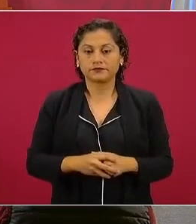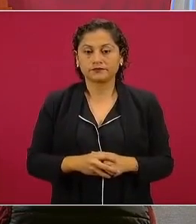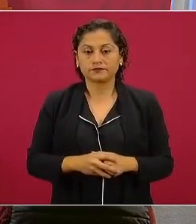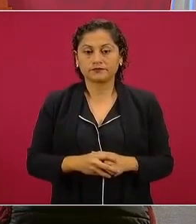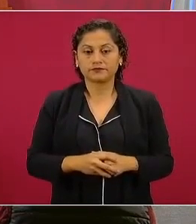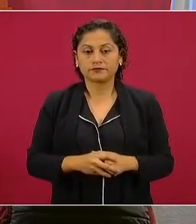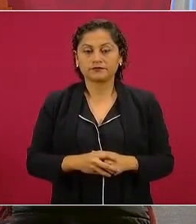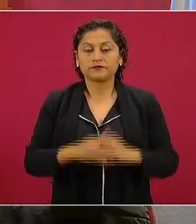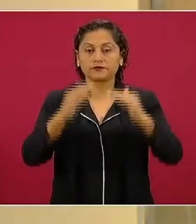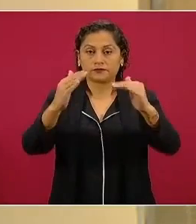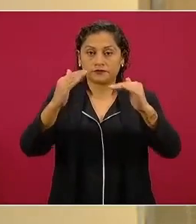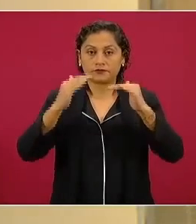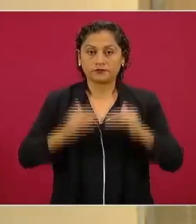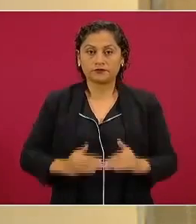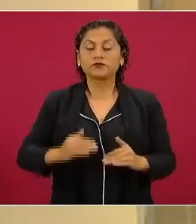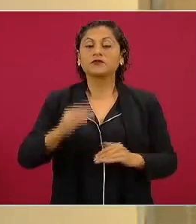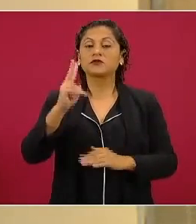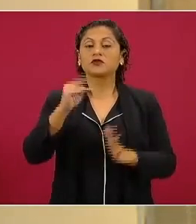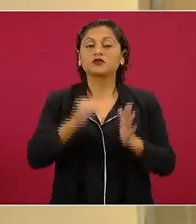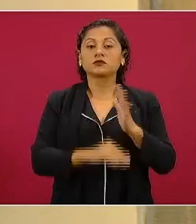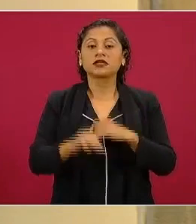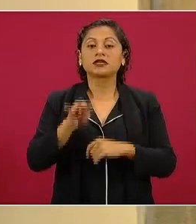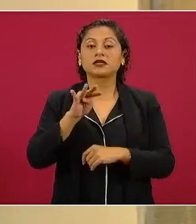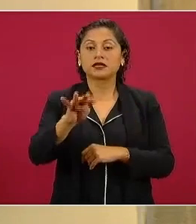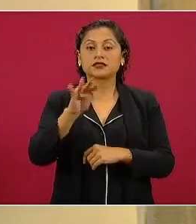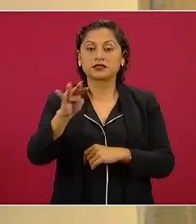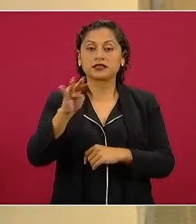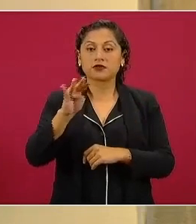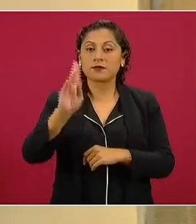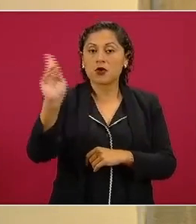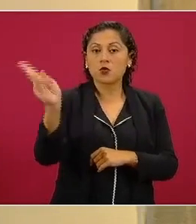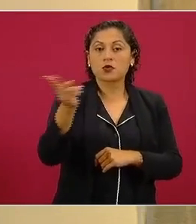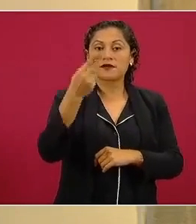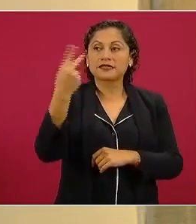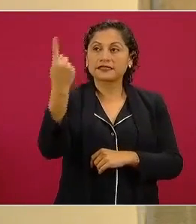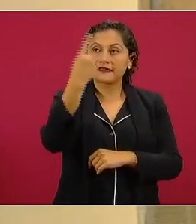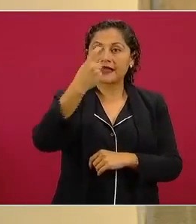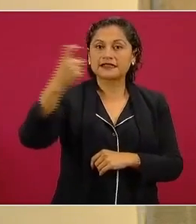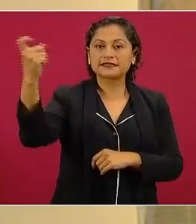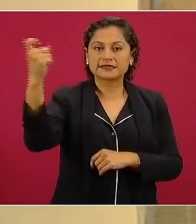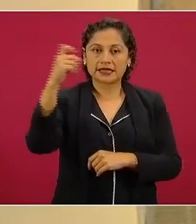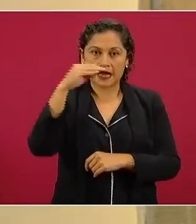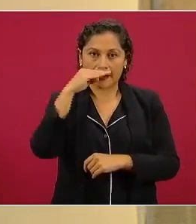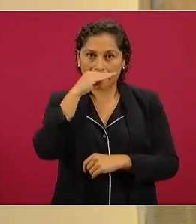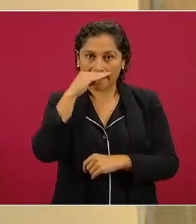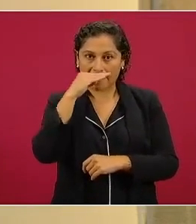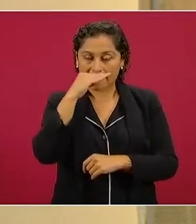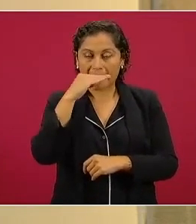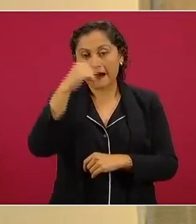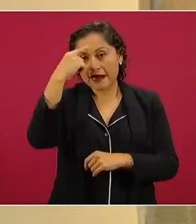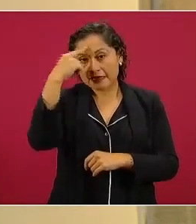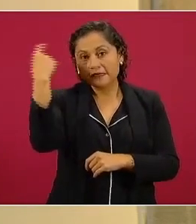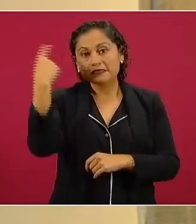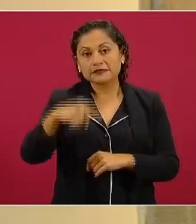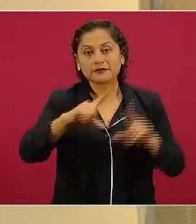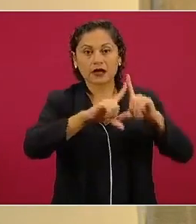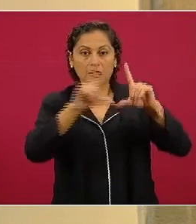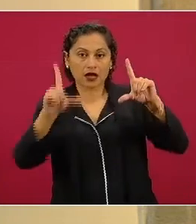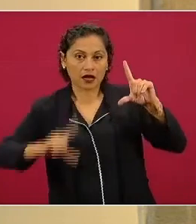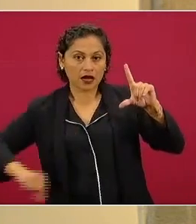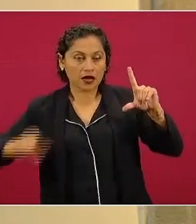en 2019 estarán funcionando 100 universidades públicas, con carreras acordes a cada región del país,